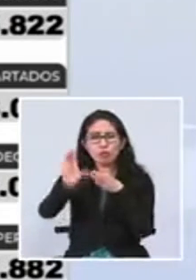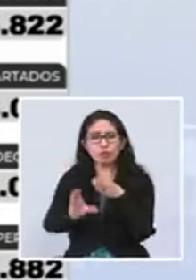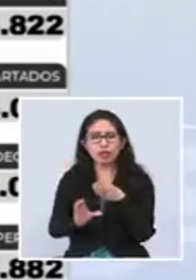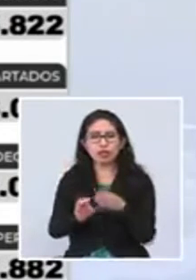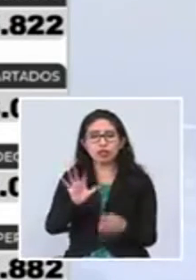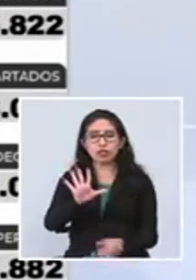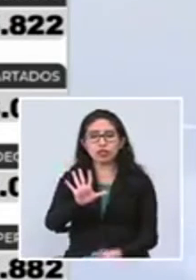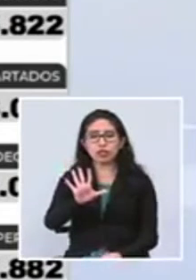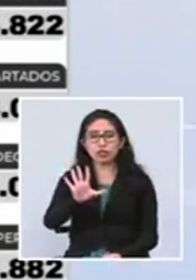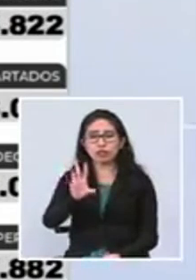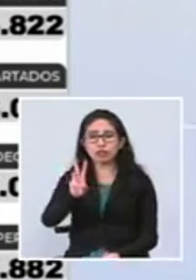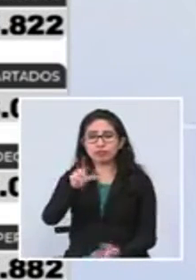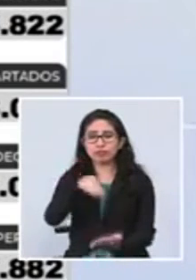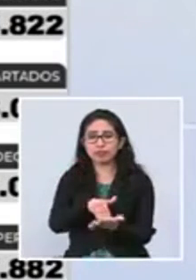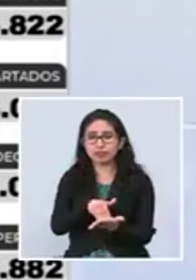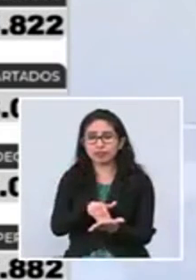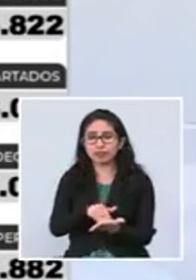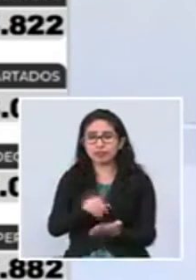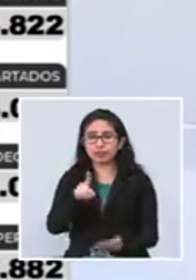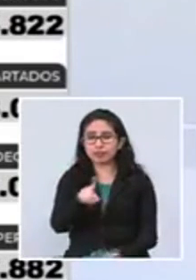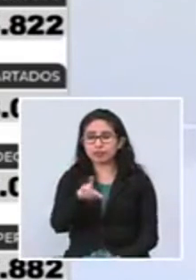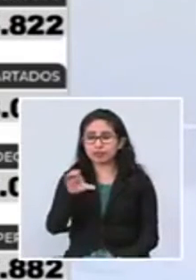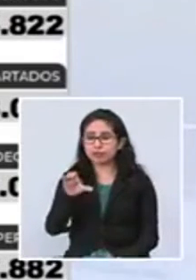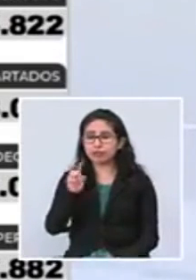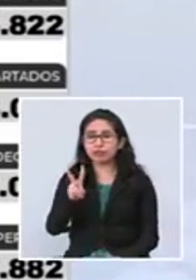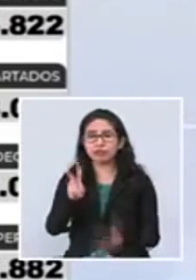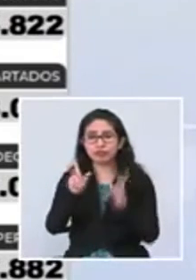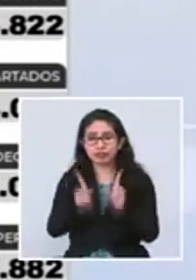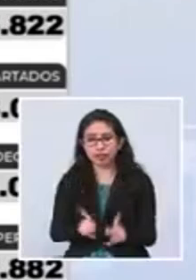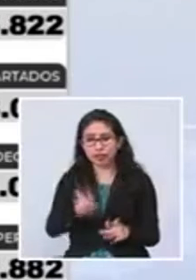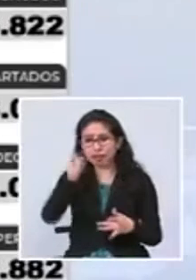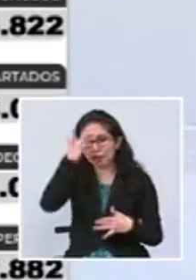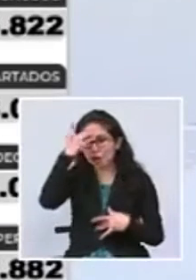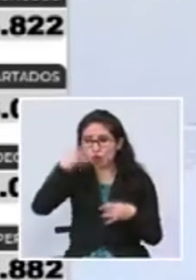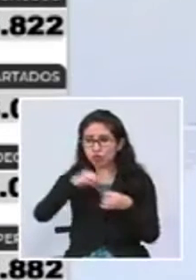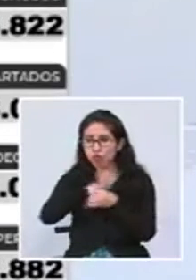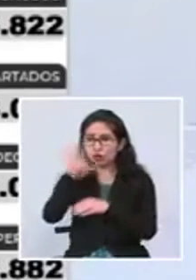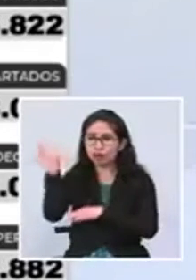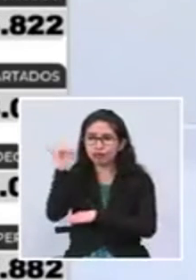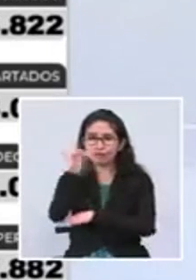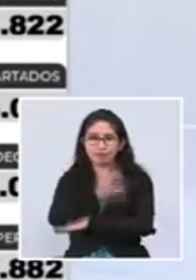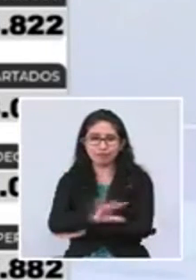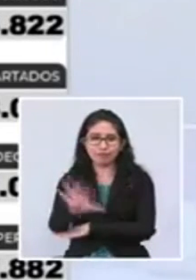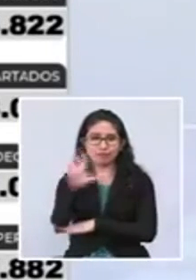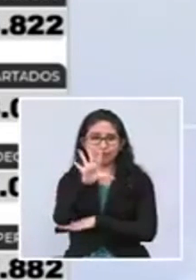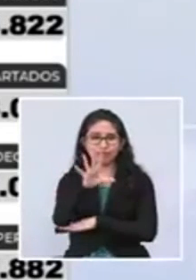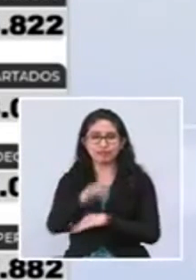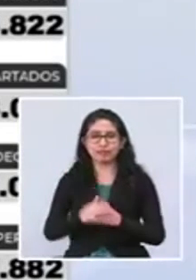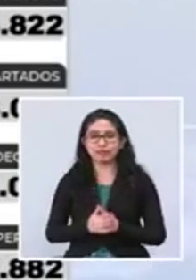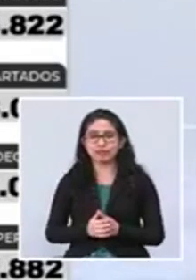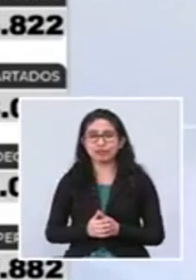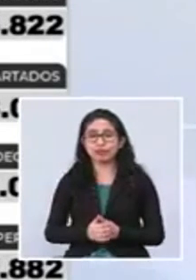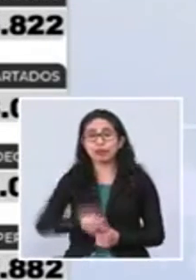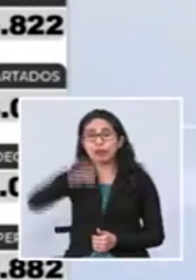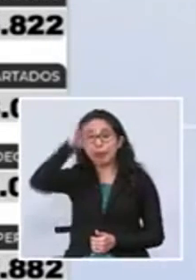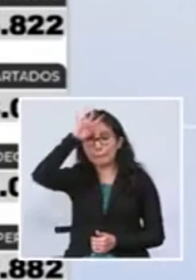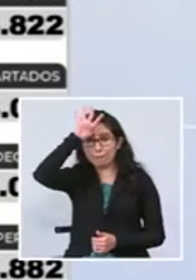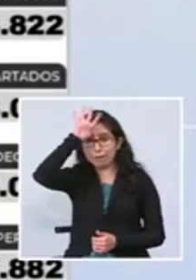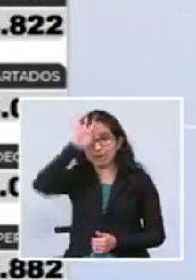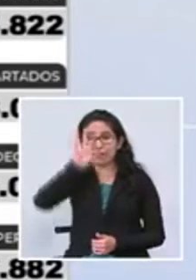a 56.102 casos distribuidos de la siguiente manera. Beni,